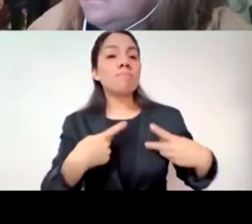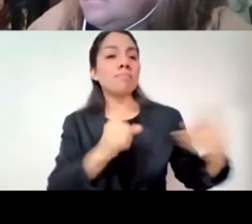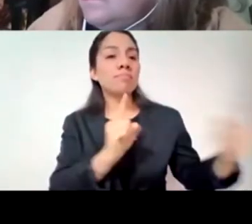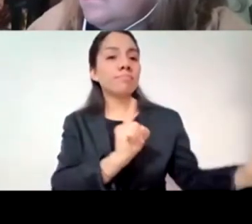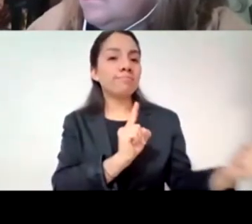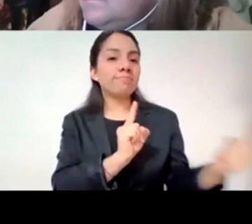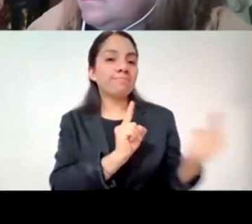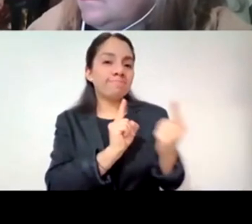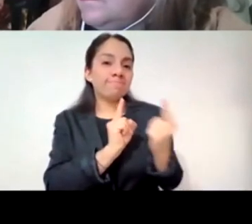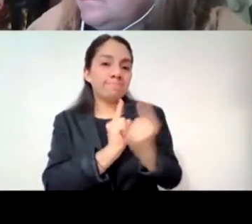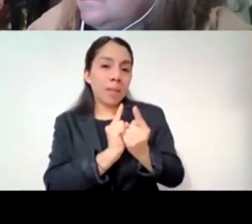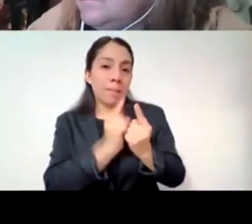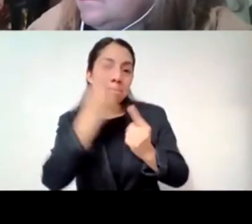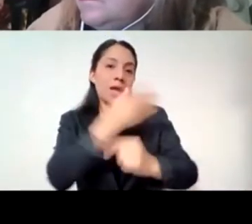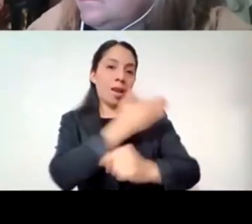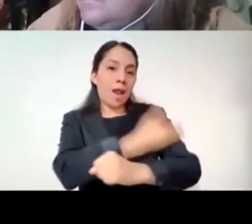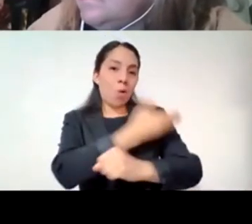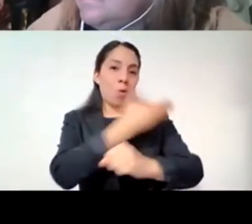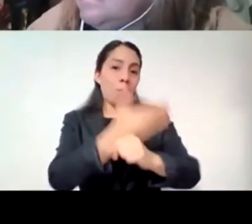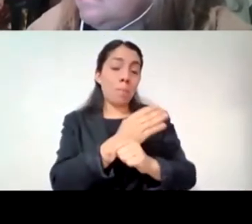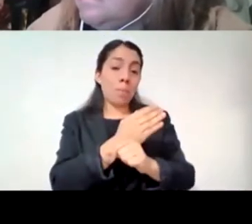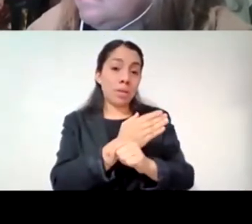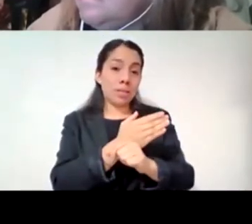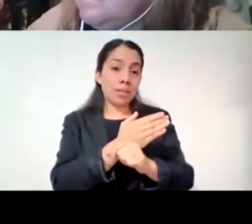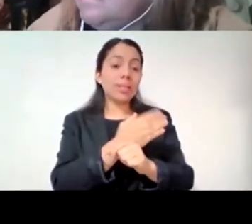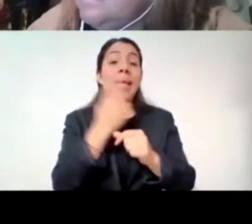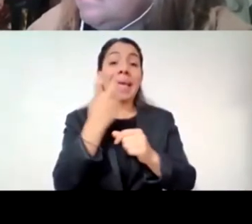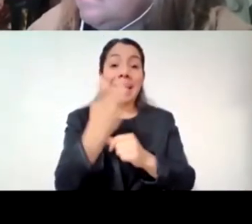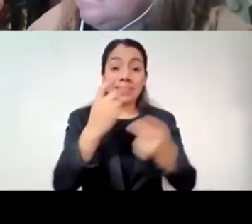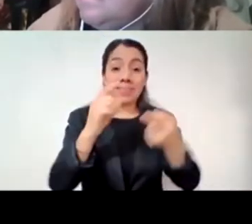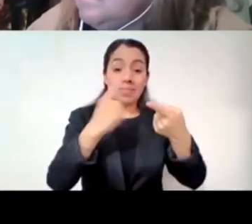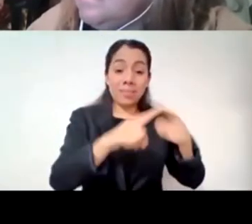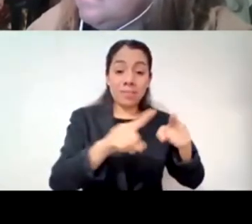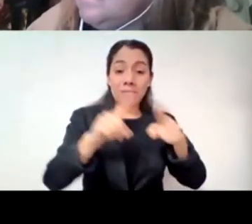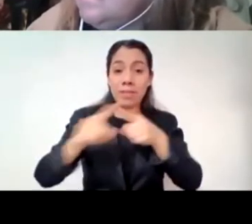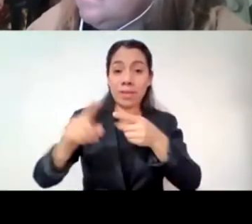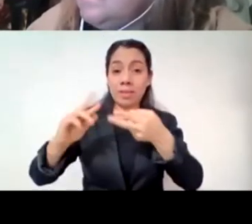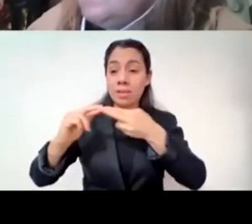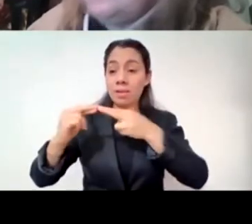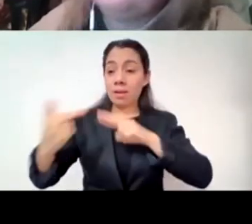a la persona que está en vuestro entonces estas relaciones nos ayudan a ir reparando o a ir